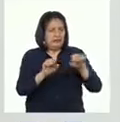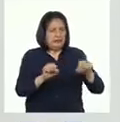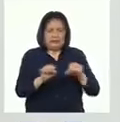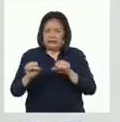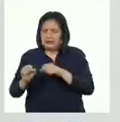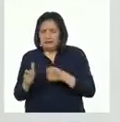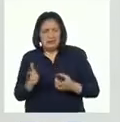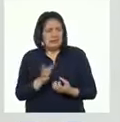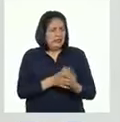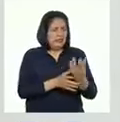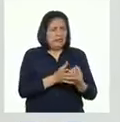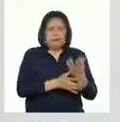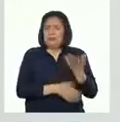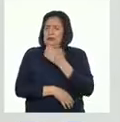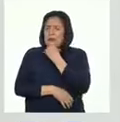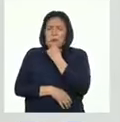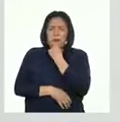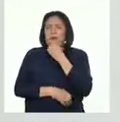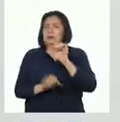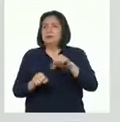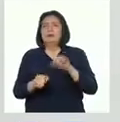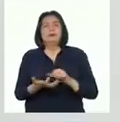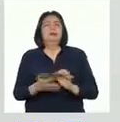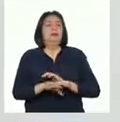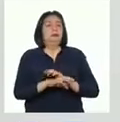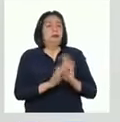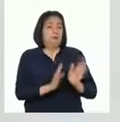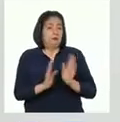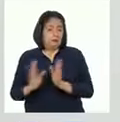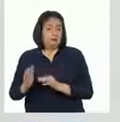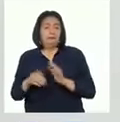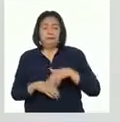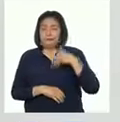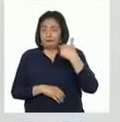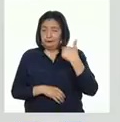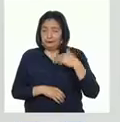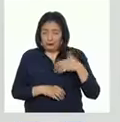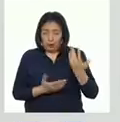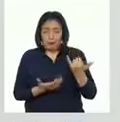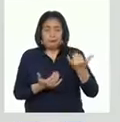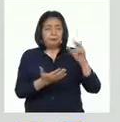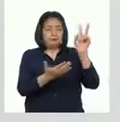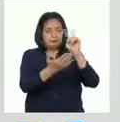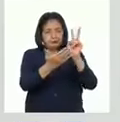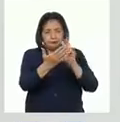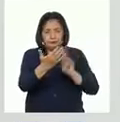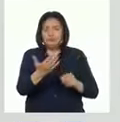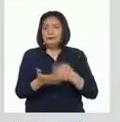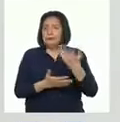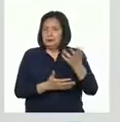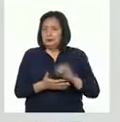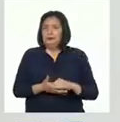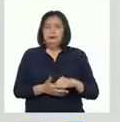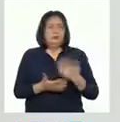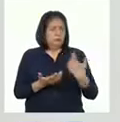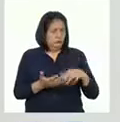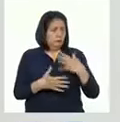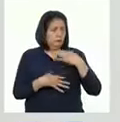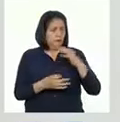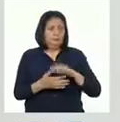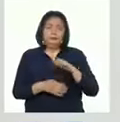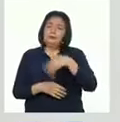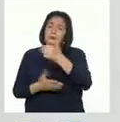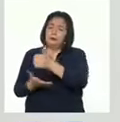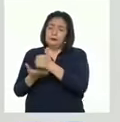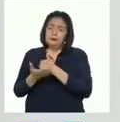Totalmente. Por eso prepárense, ya que a continuación leeremos un texto muy interesante. Luego nuestros alumnos